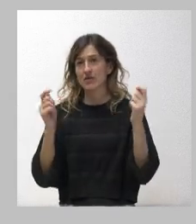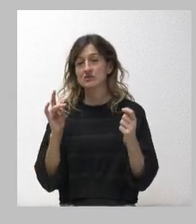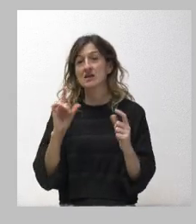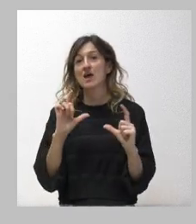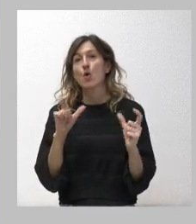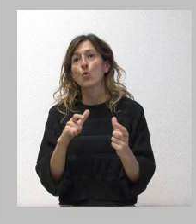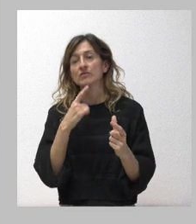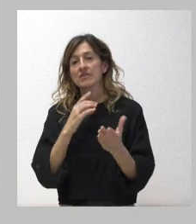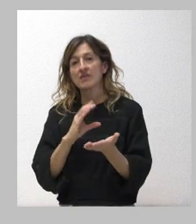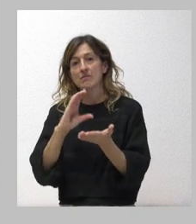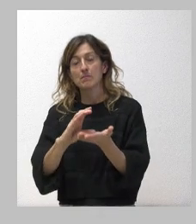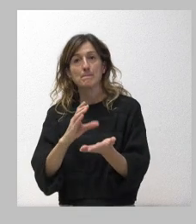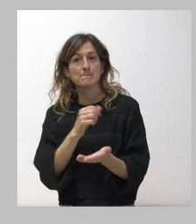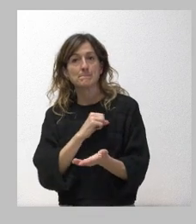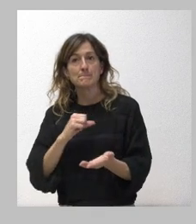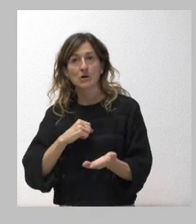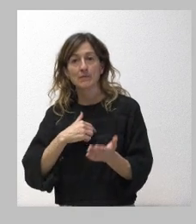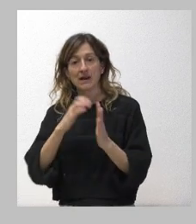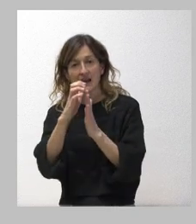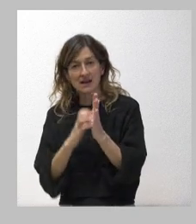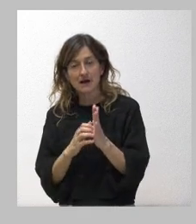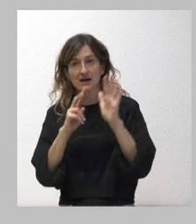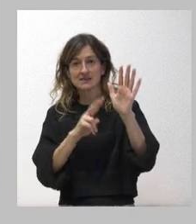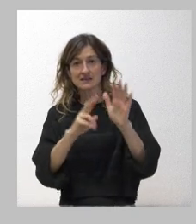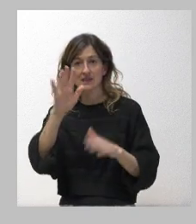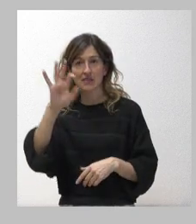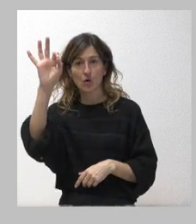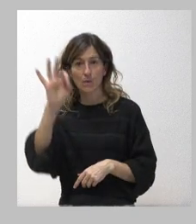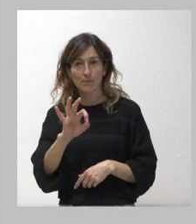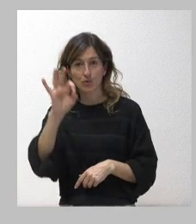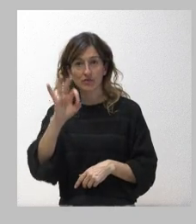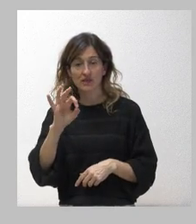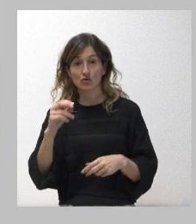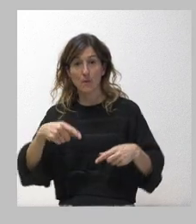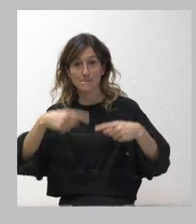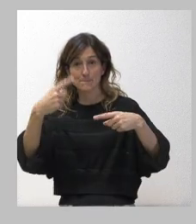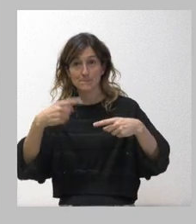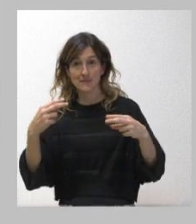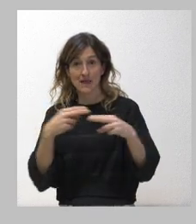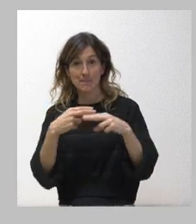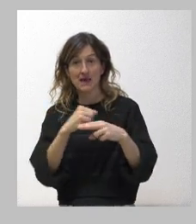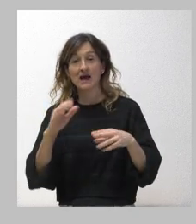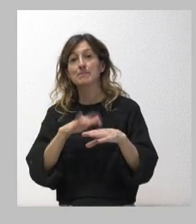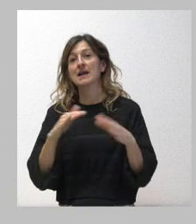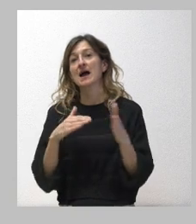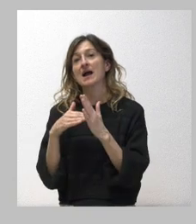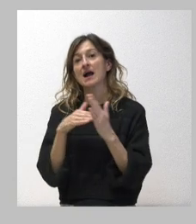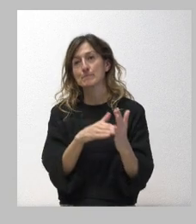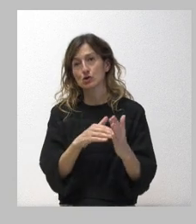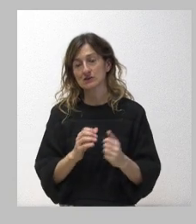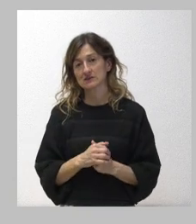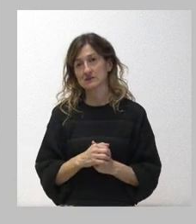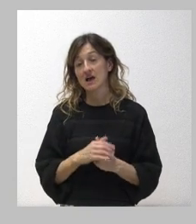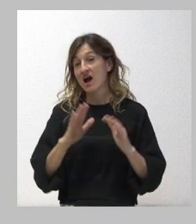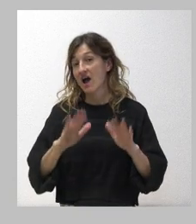iba a aportar fondos propios para la rebaja del 75% de ese peaje, en este caso a los camiones, a los transportistas, aunque no